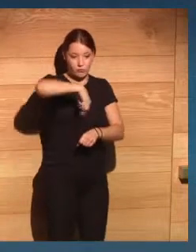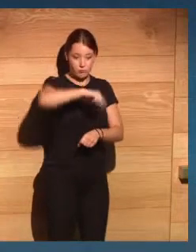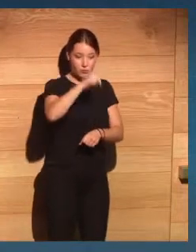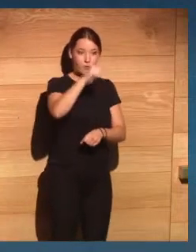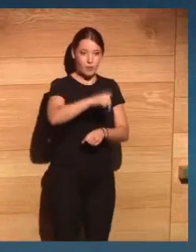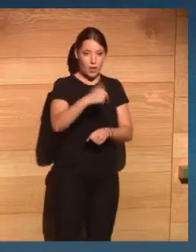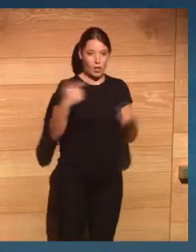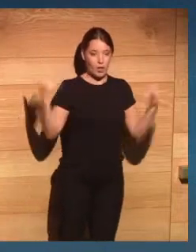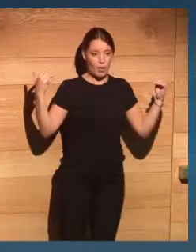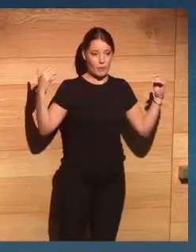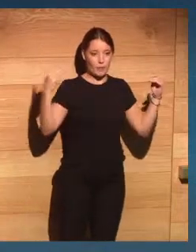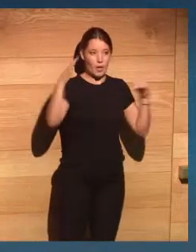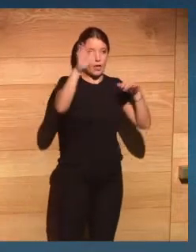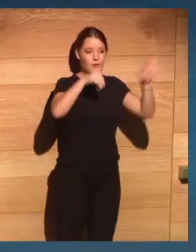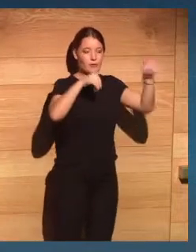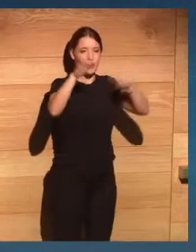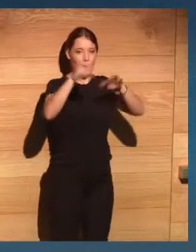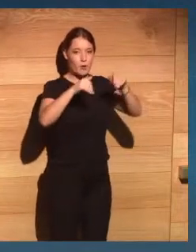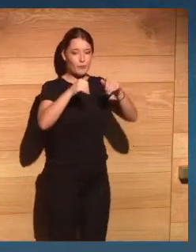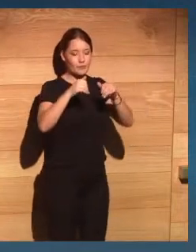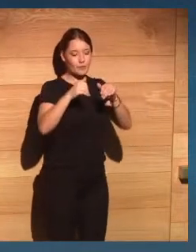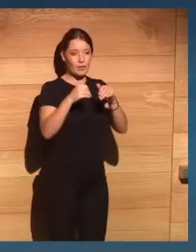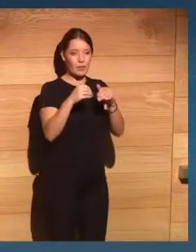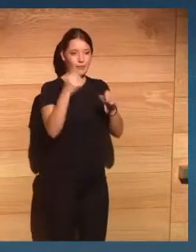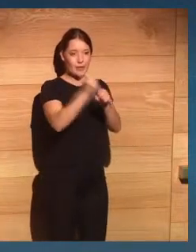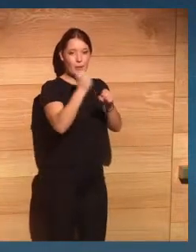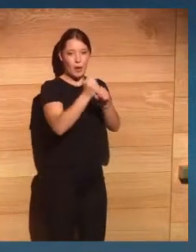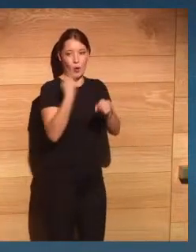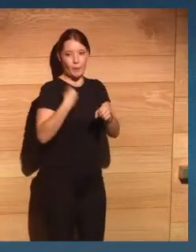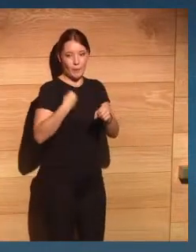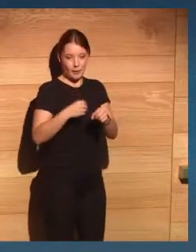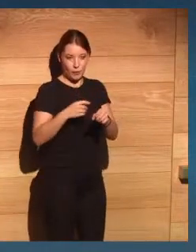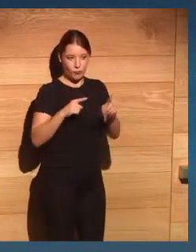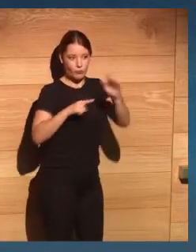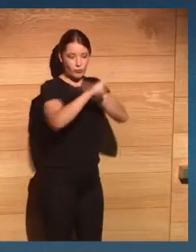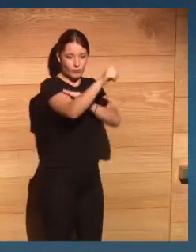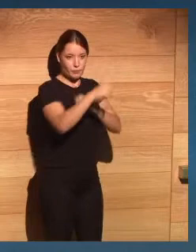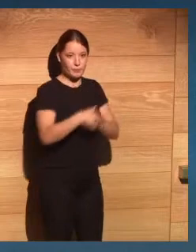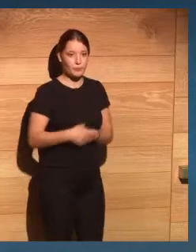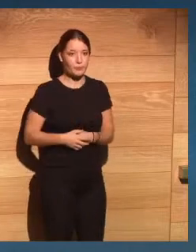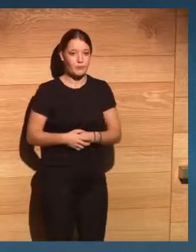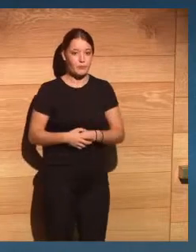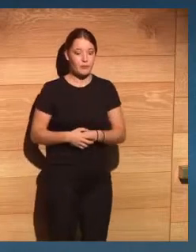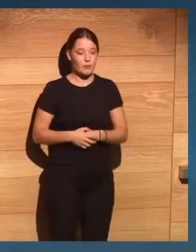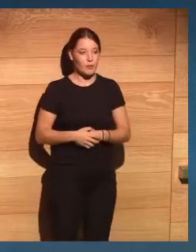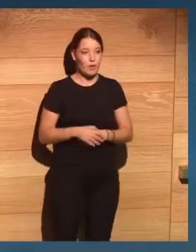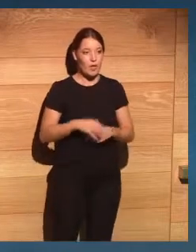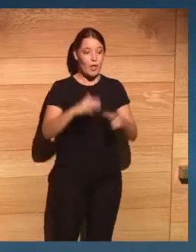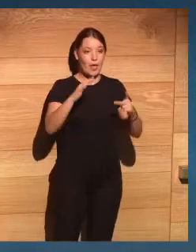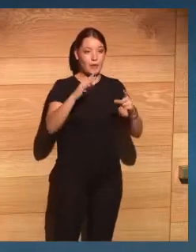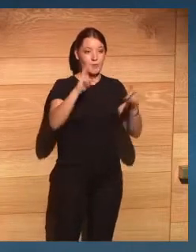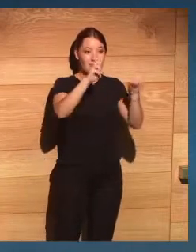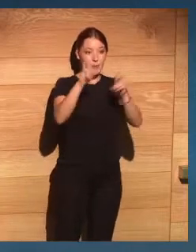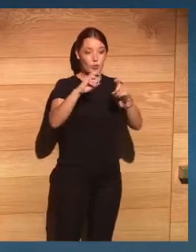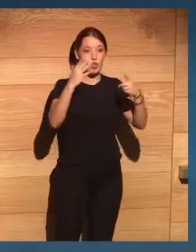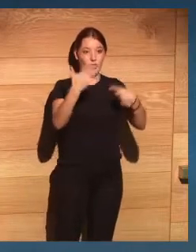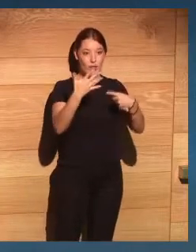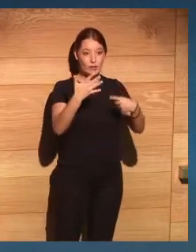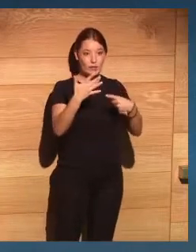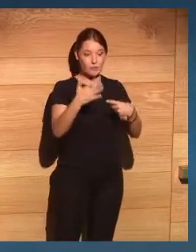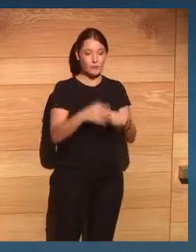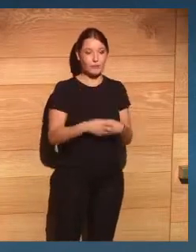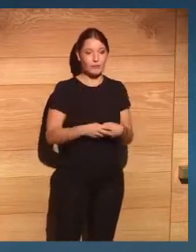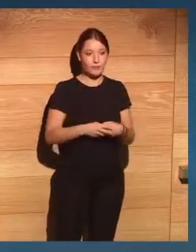convocamos para que vayan en esa línea de desarrollo el capítulo 6 de Vicente Gil hablamos sobre